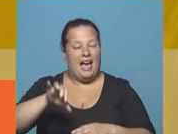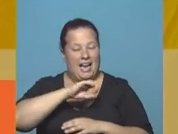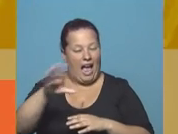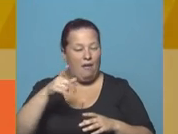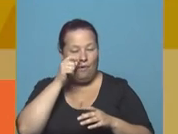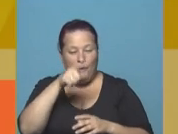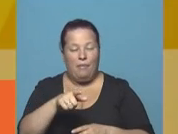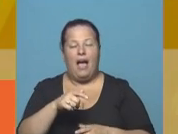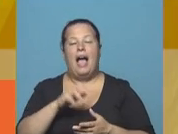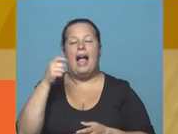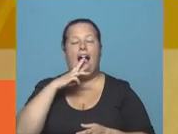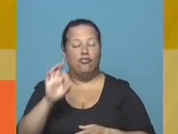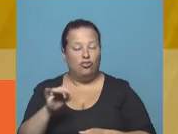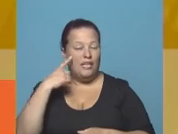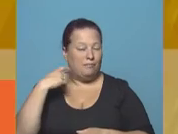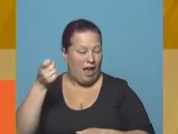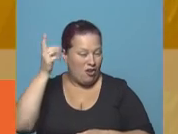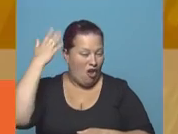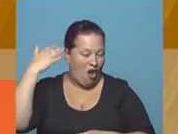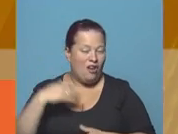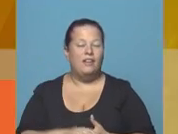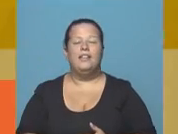el papá, don Ángel Castro, el español aquel, no es cierto, la tenía en...